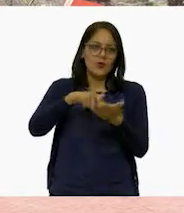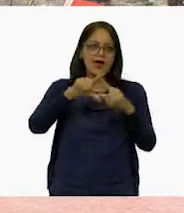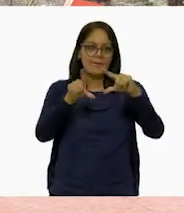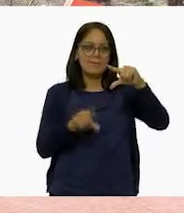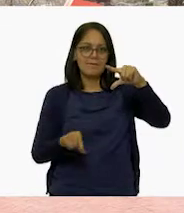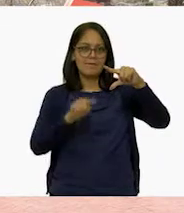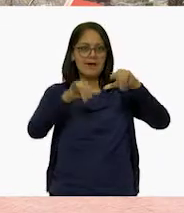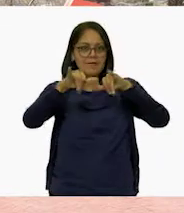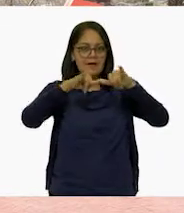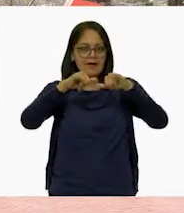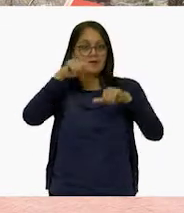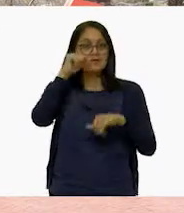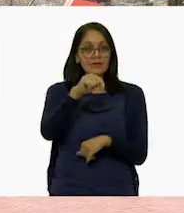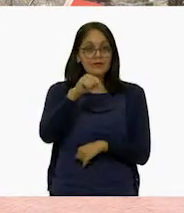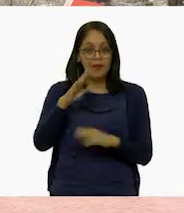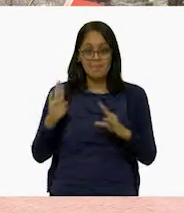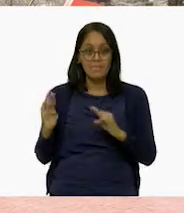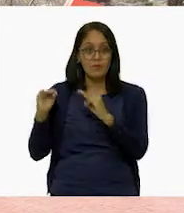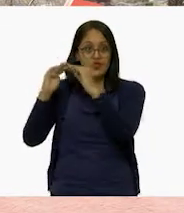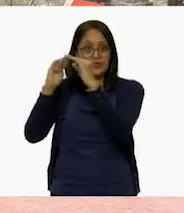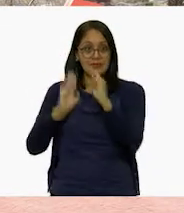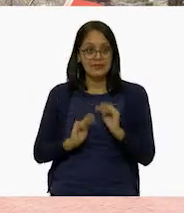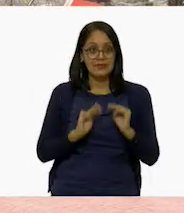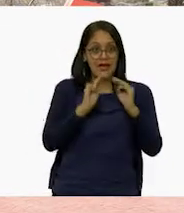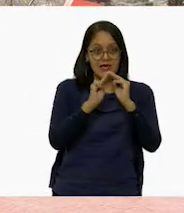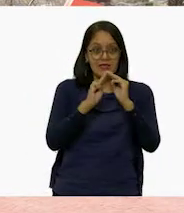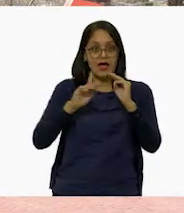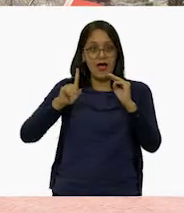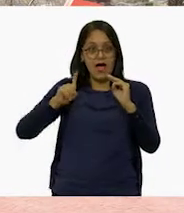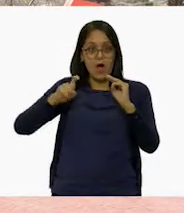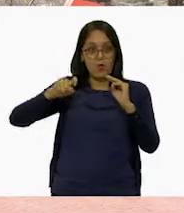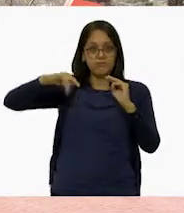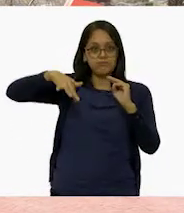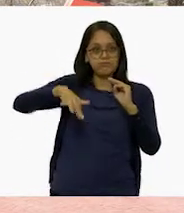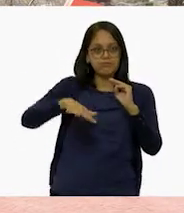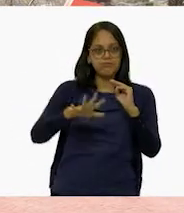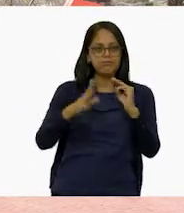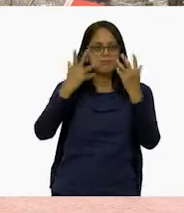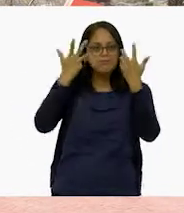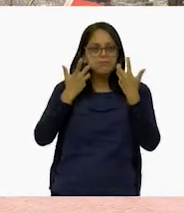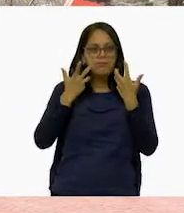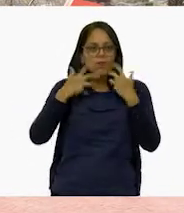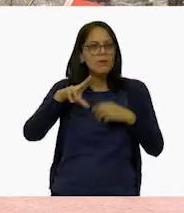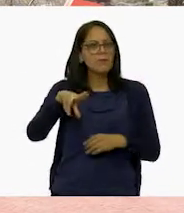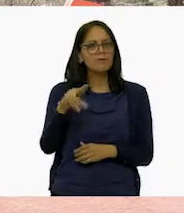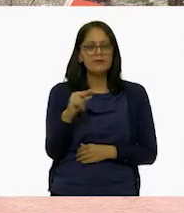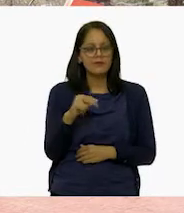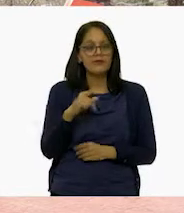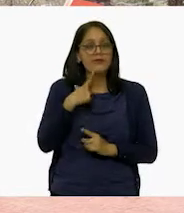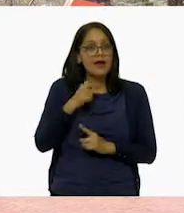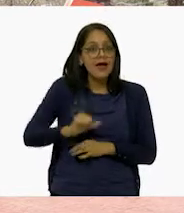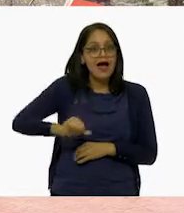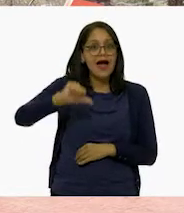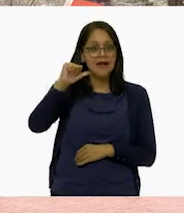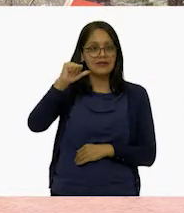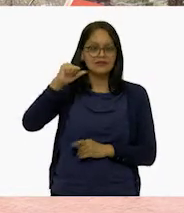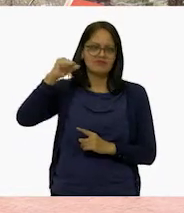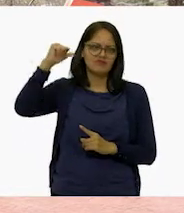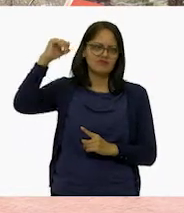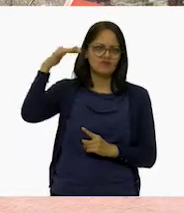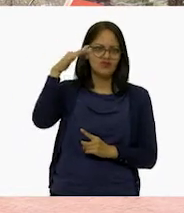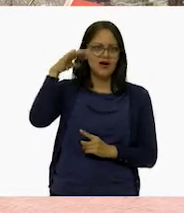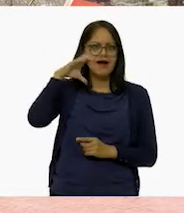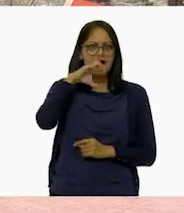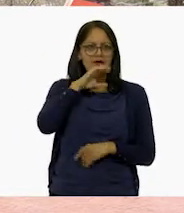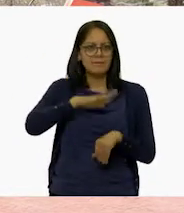Pues las sierras impiden el paso de la humedad y por su altitud experimenta mayores temperaturas.